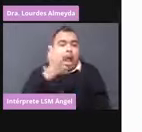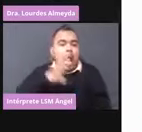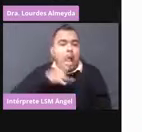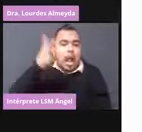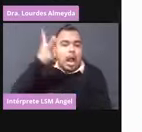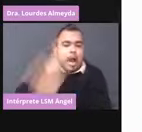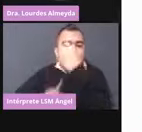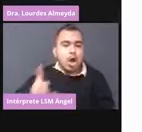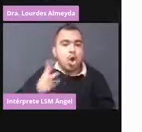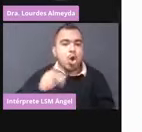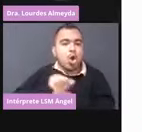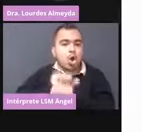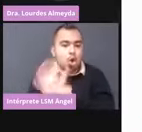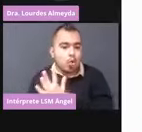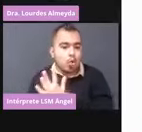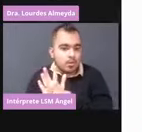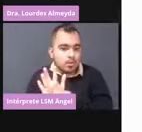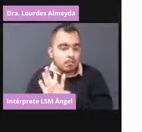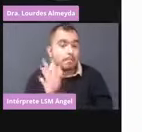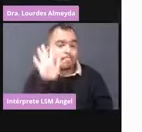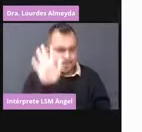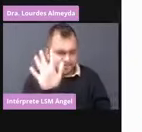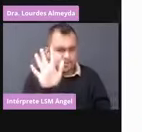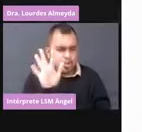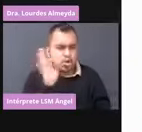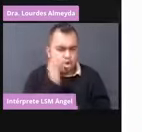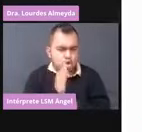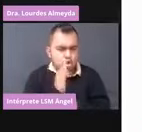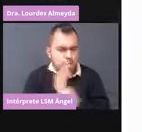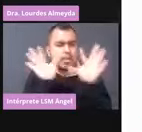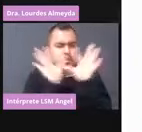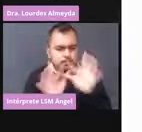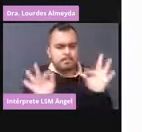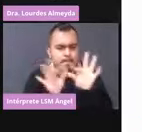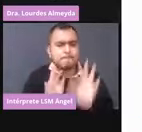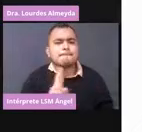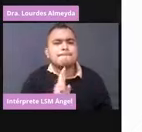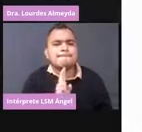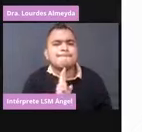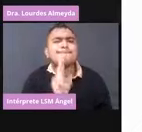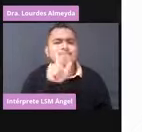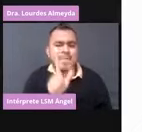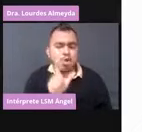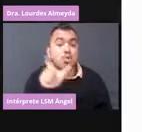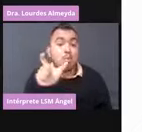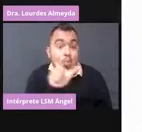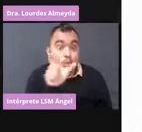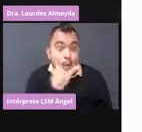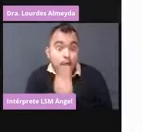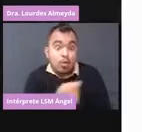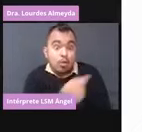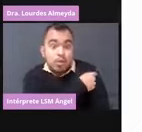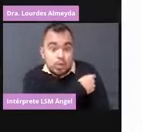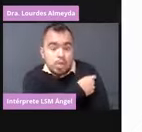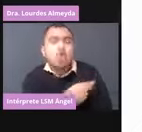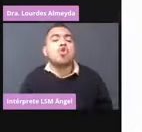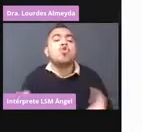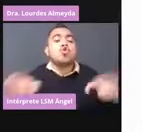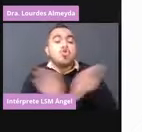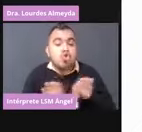Sí, pero ahorita se lo explico. Mejor van a ver cuándo se va a poner y cómo se puede poner. Sí.